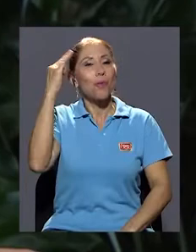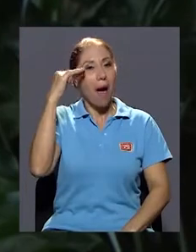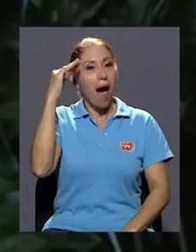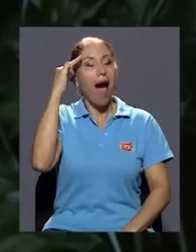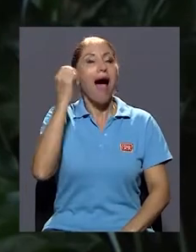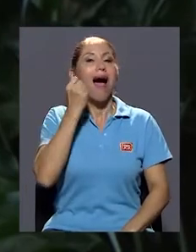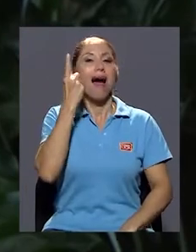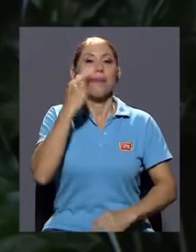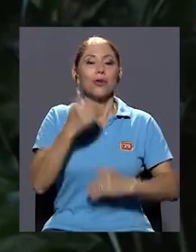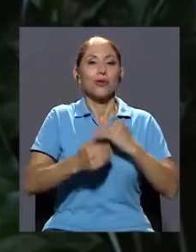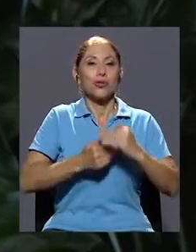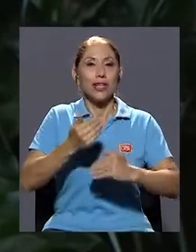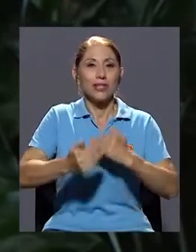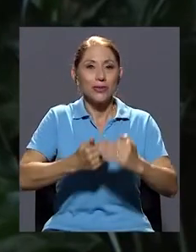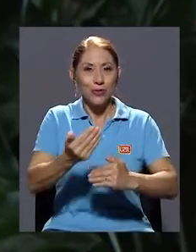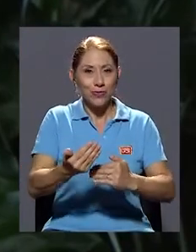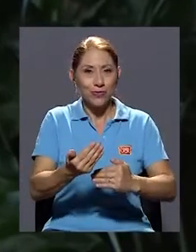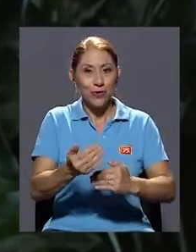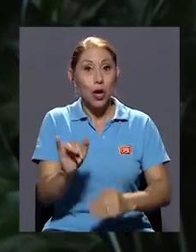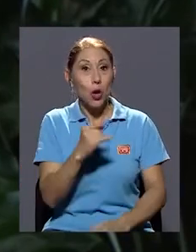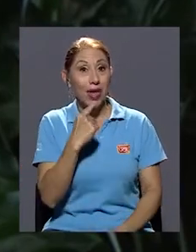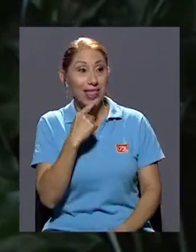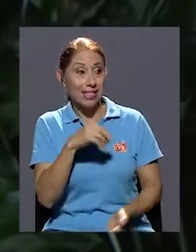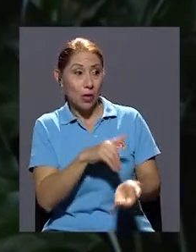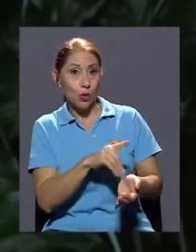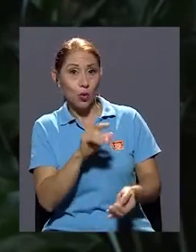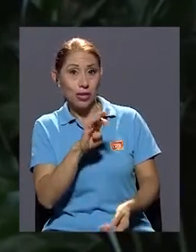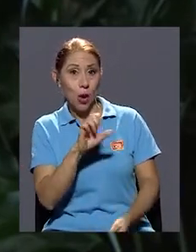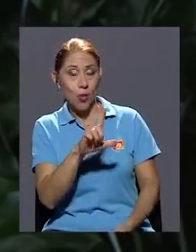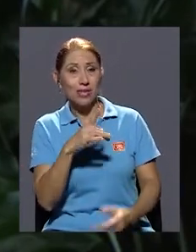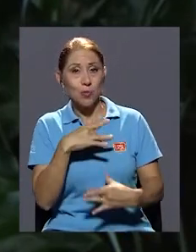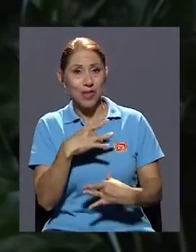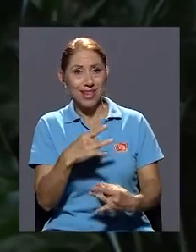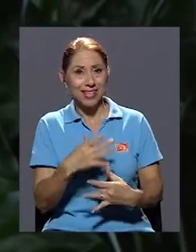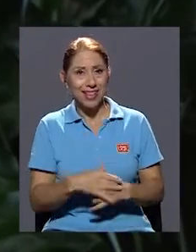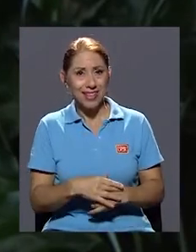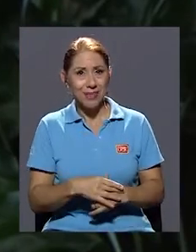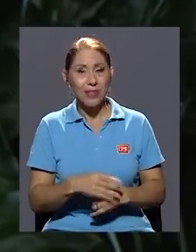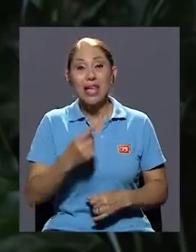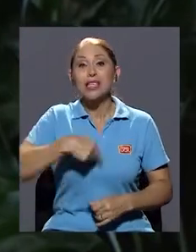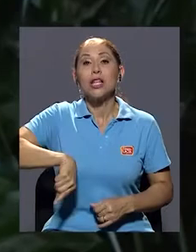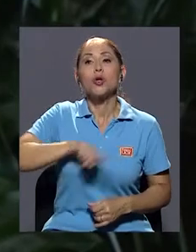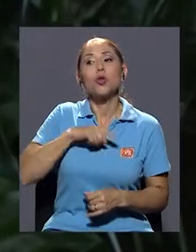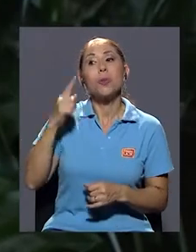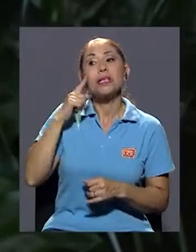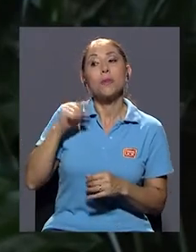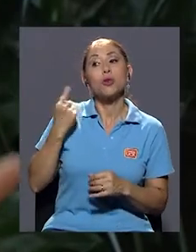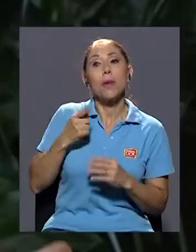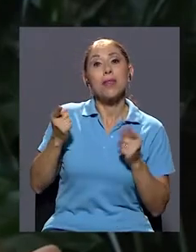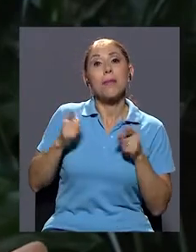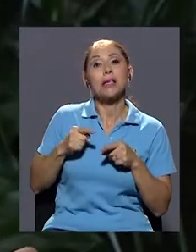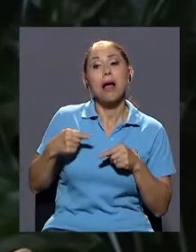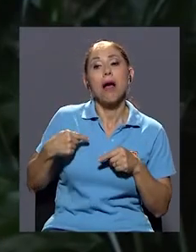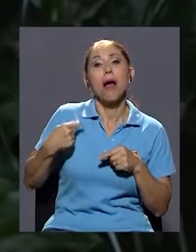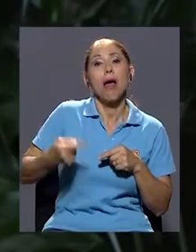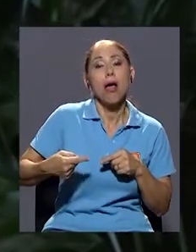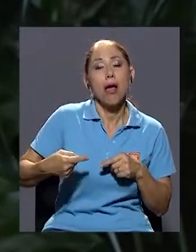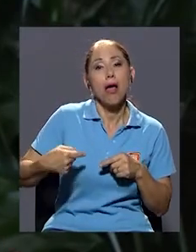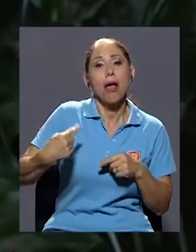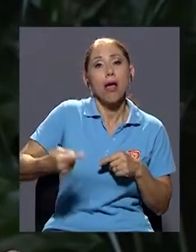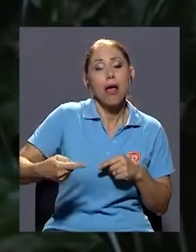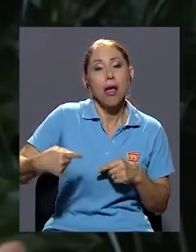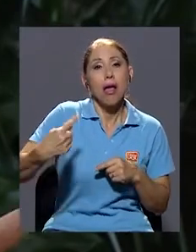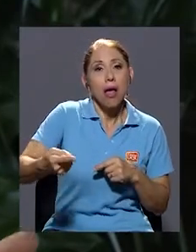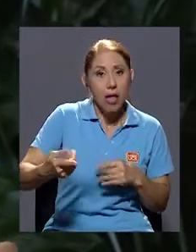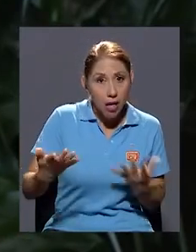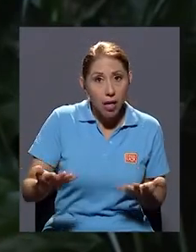el proceso y yo creo que lo que apuntaba Saúl es muy interesante. Si nos quedamos en episodios, podemos probablemente estar más